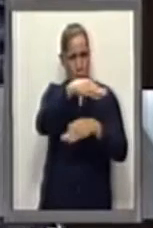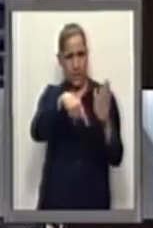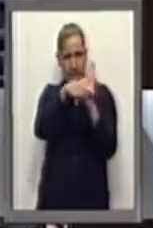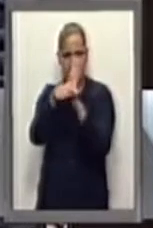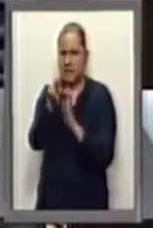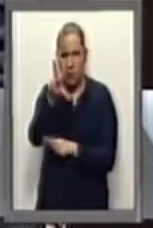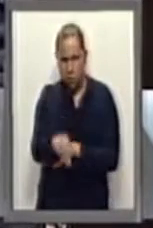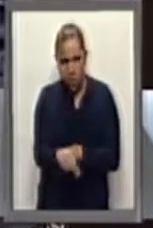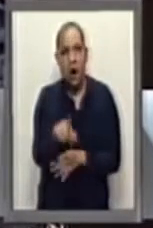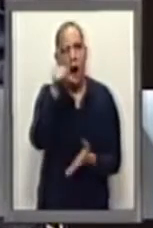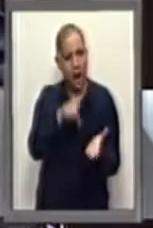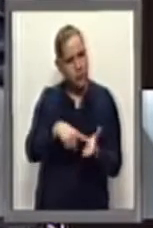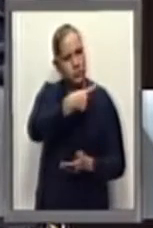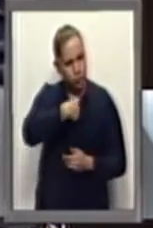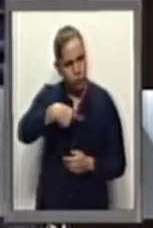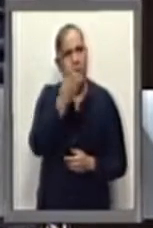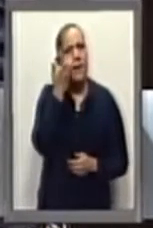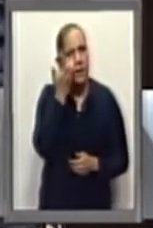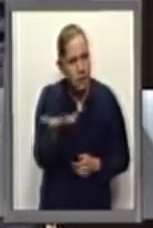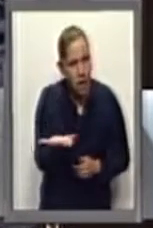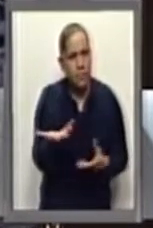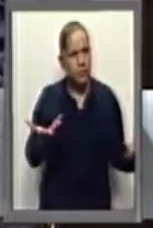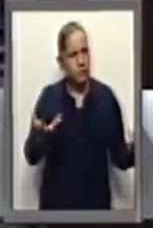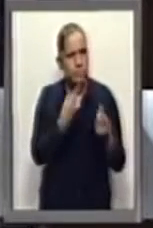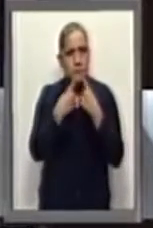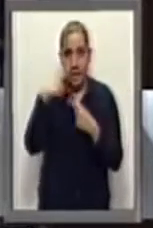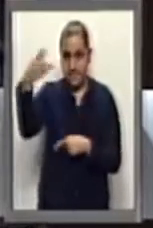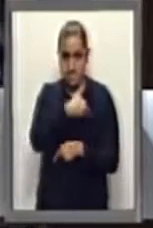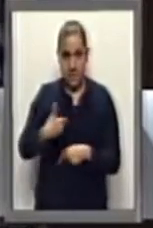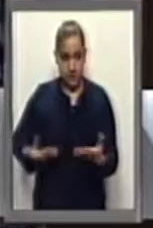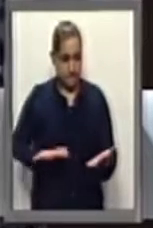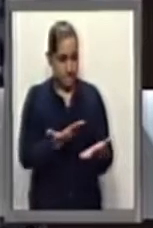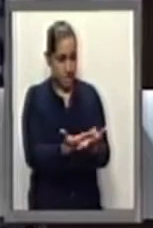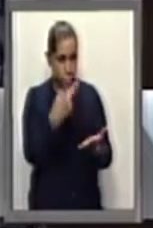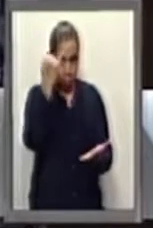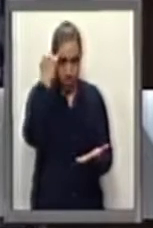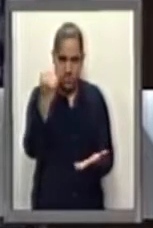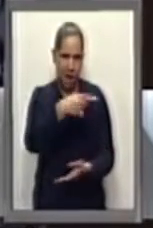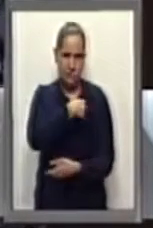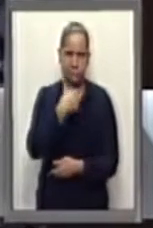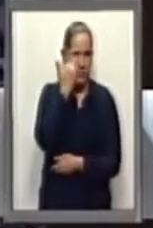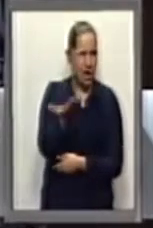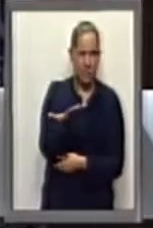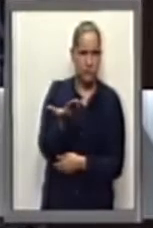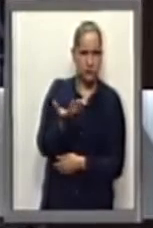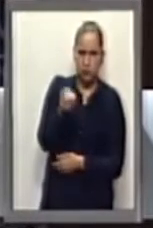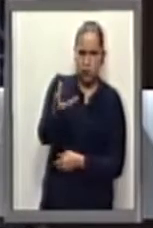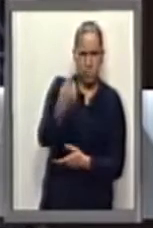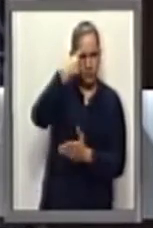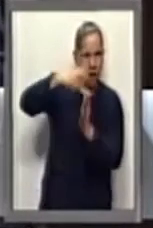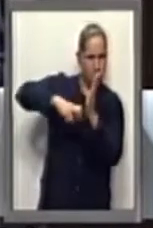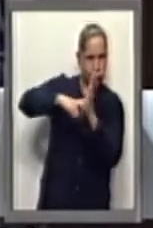Tiene la voluntad de corregir el proyecto del Ejecutivo y eso demanda que nos mantengamos en la lucha